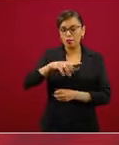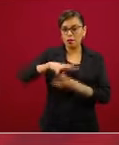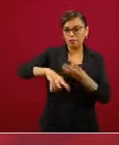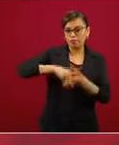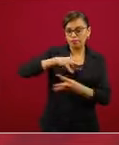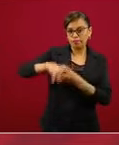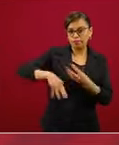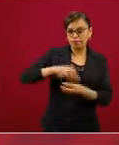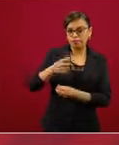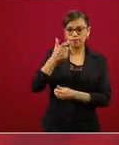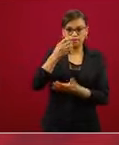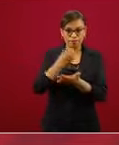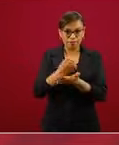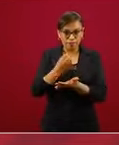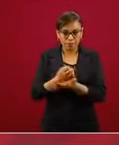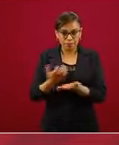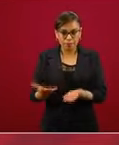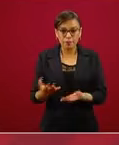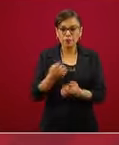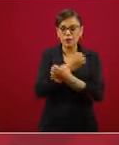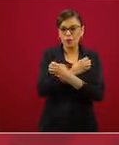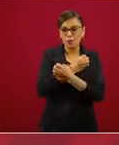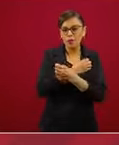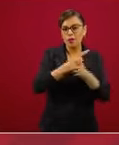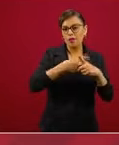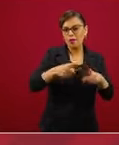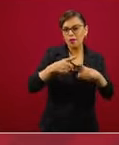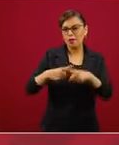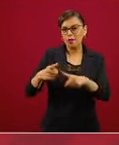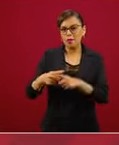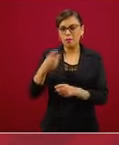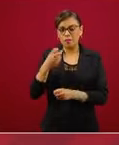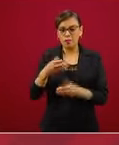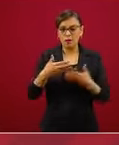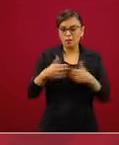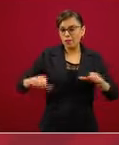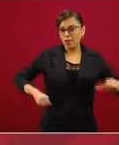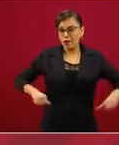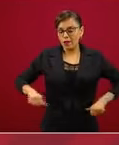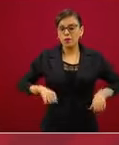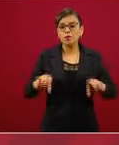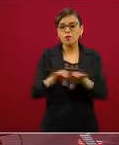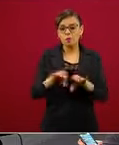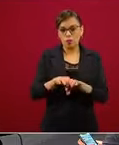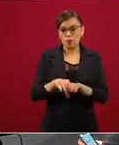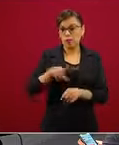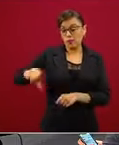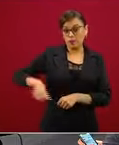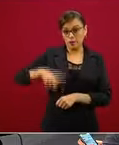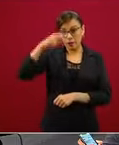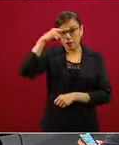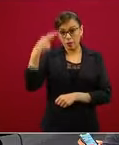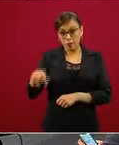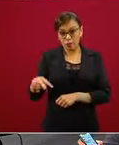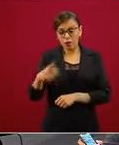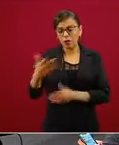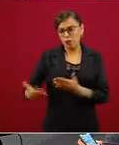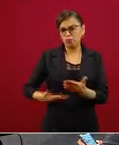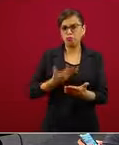cómo vamos aperturando de manera responsable y de manera prudente. En ese sentido, el gobierno de México ha planteado que la